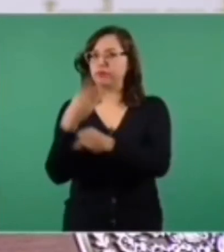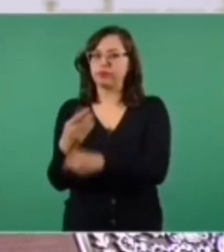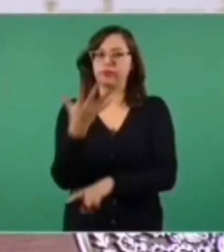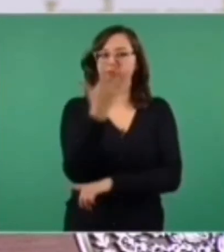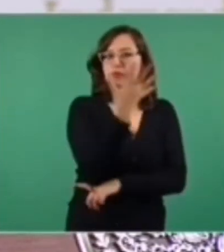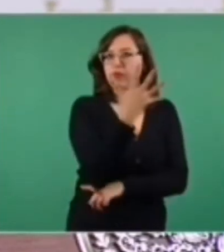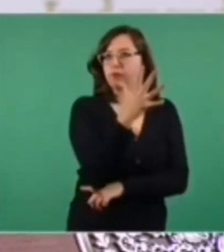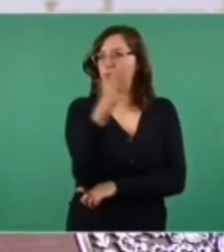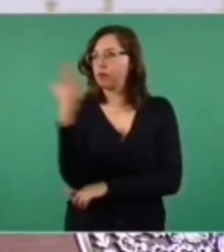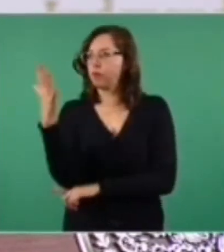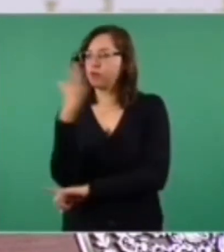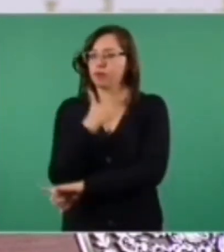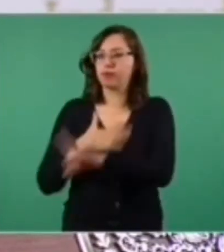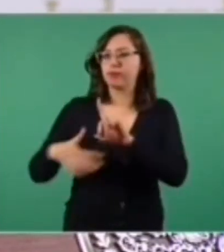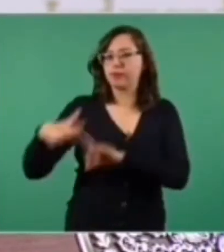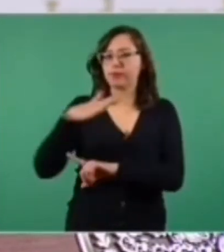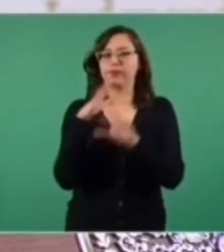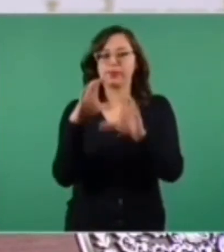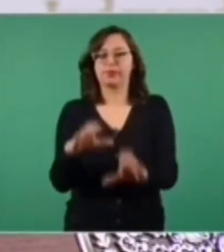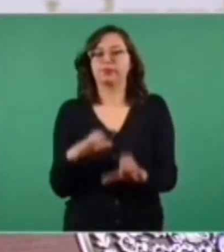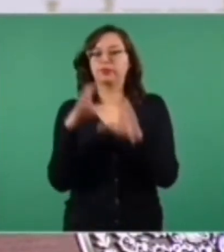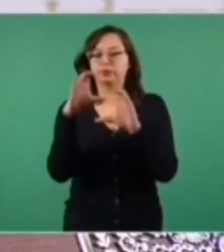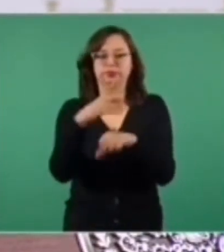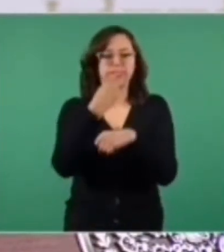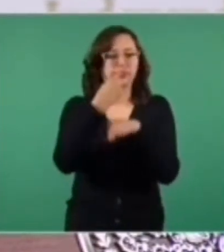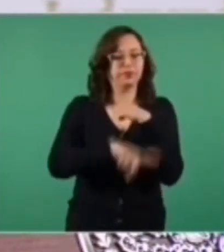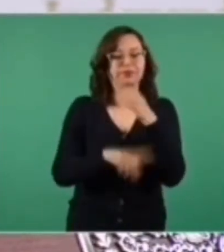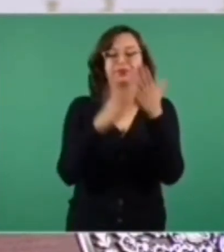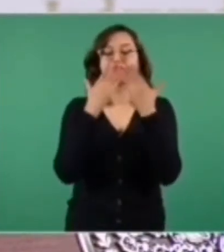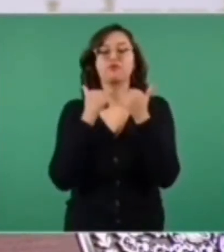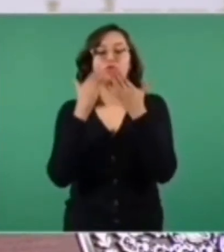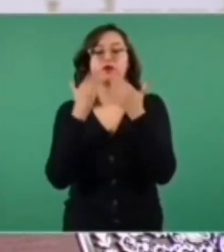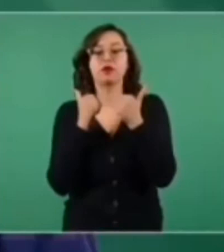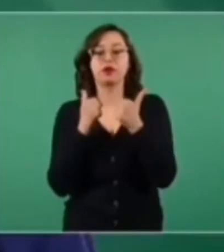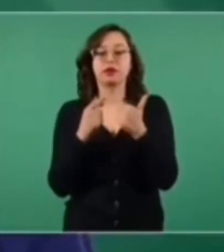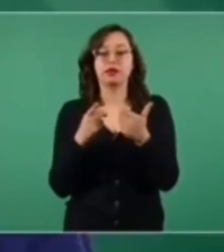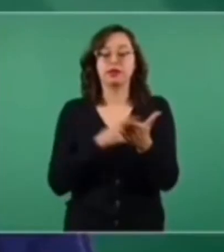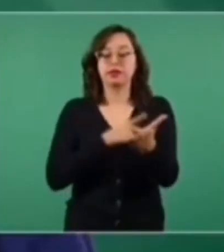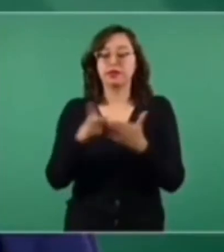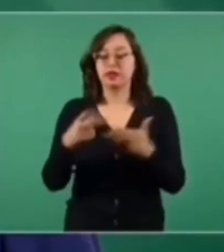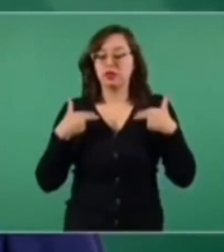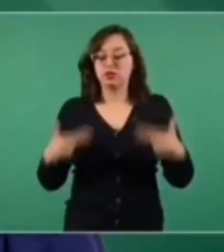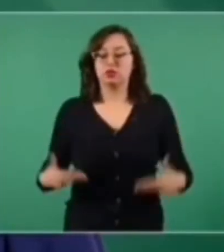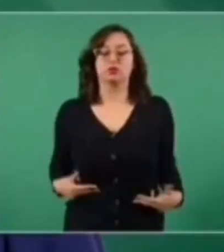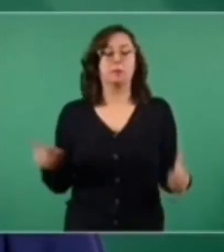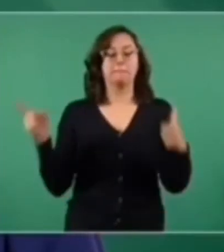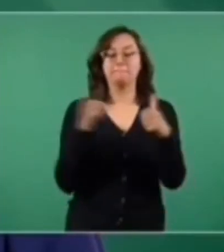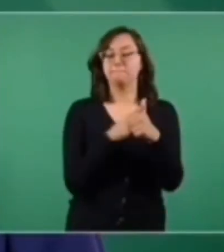el principal de los derechos humanos es el derecho a la vida